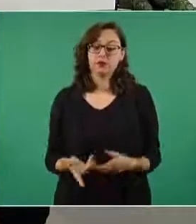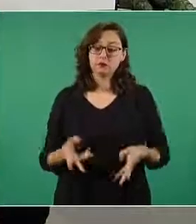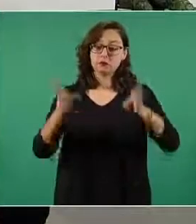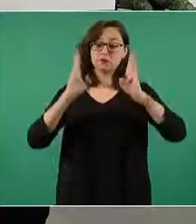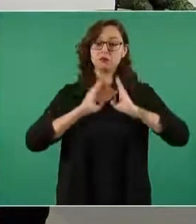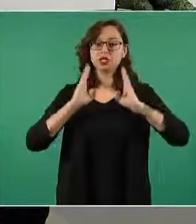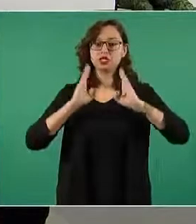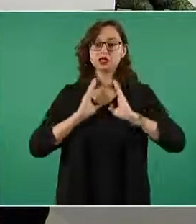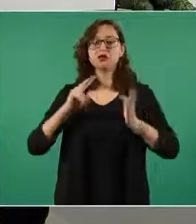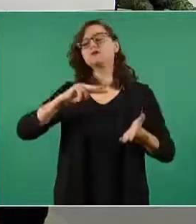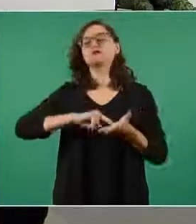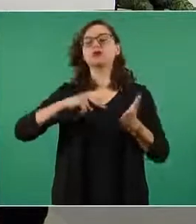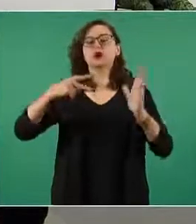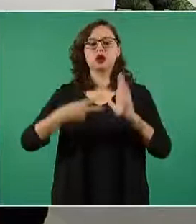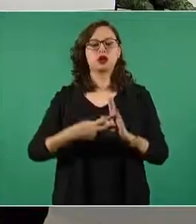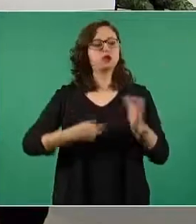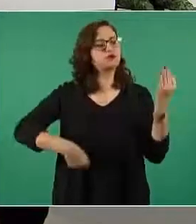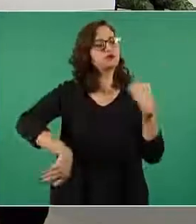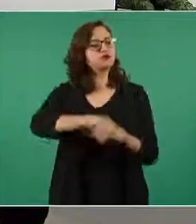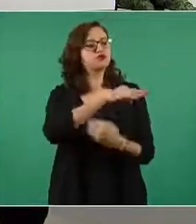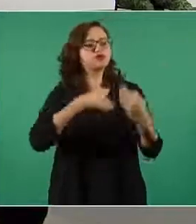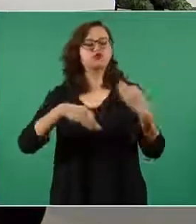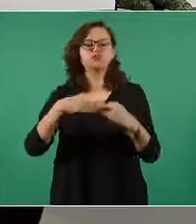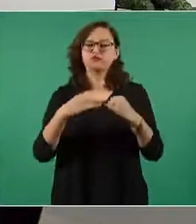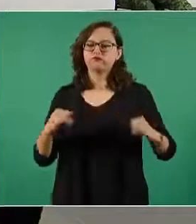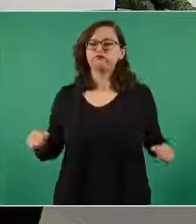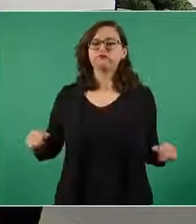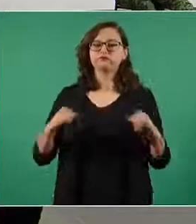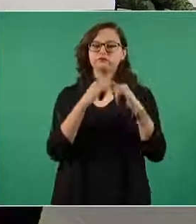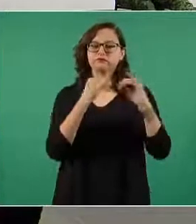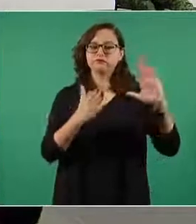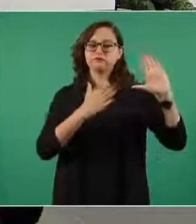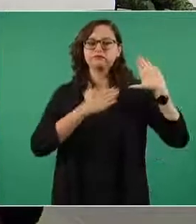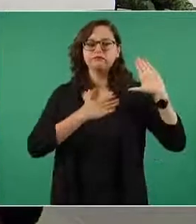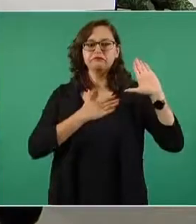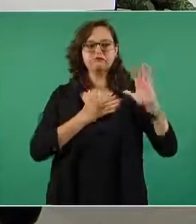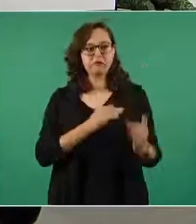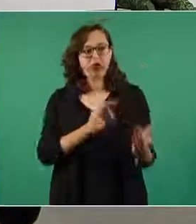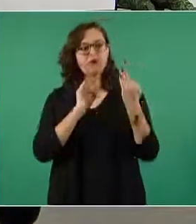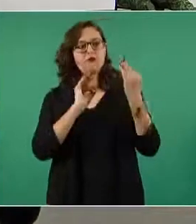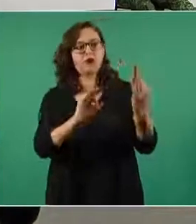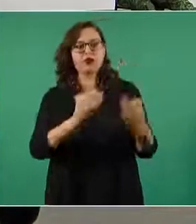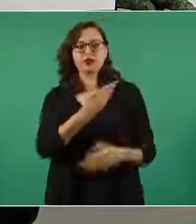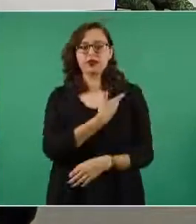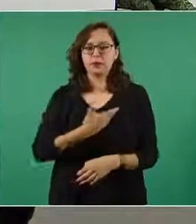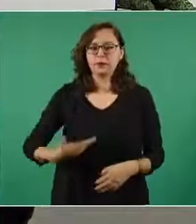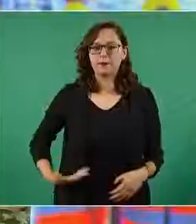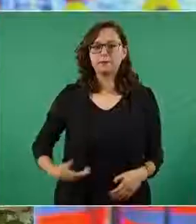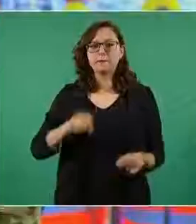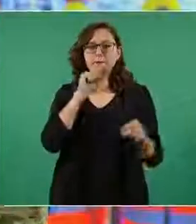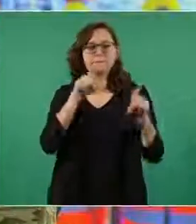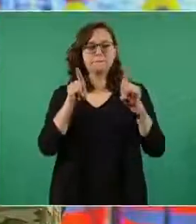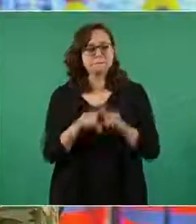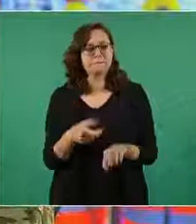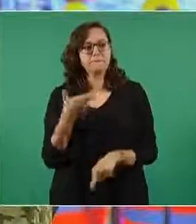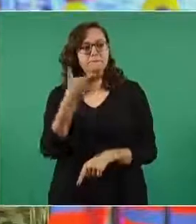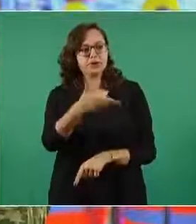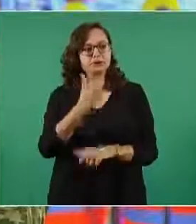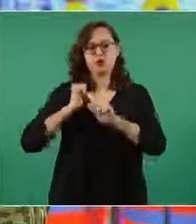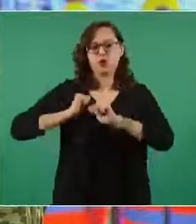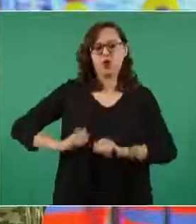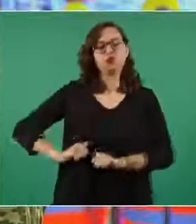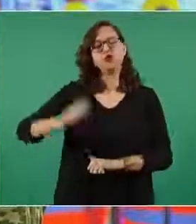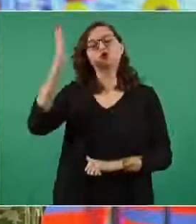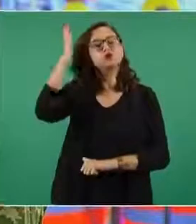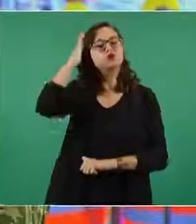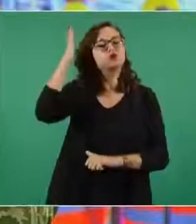ratifica el compromiso institucional ante el señor presidente de la república ante el alto mando del ejército y ante el pueblo